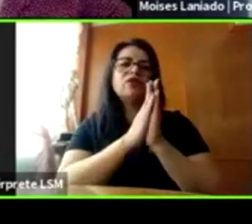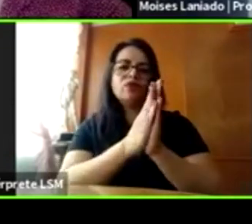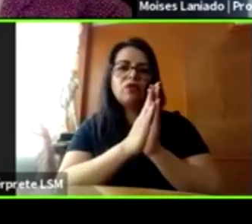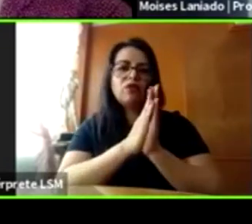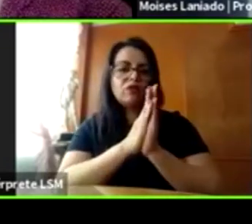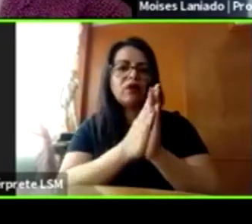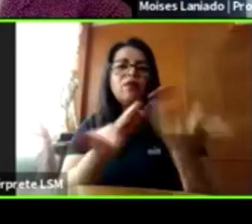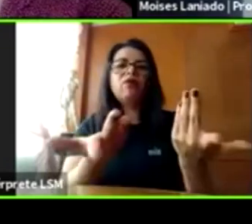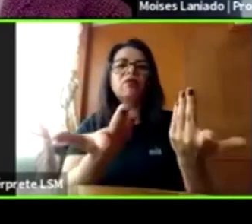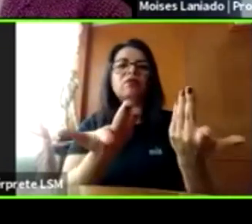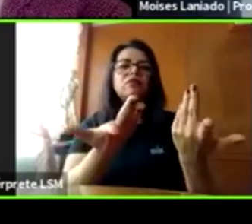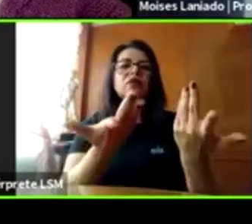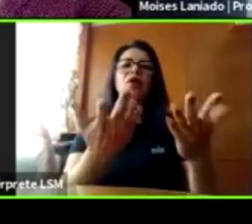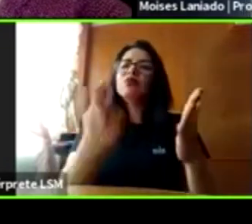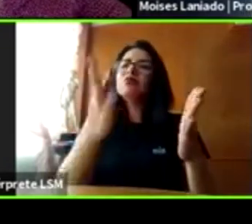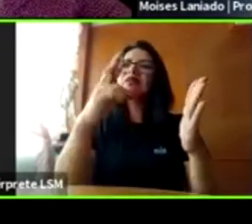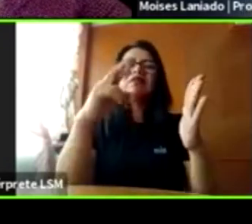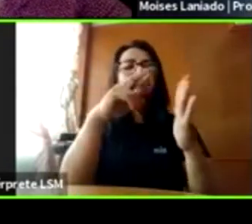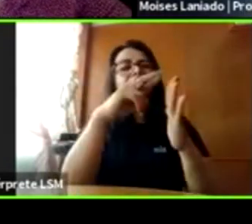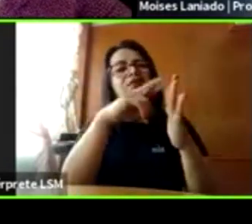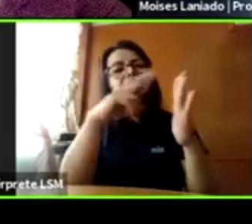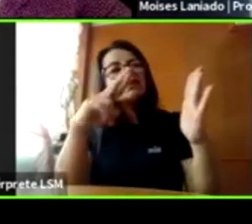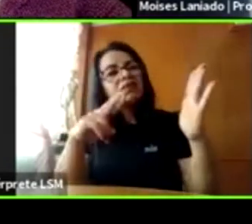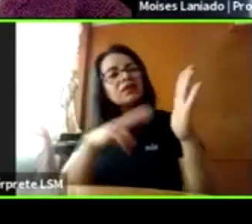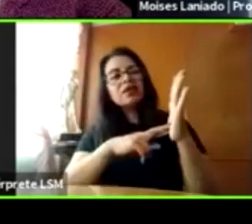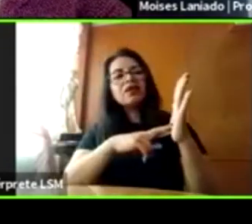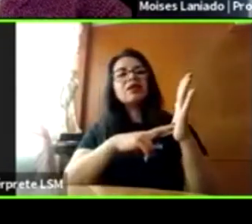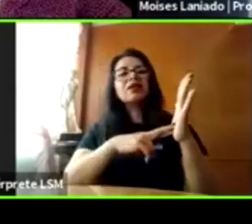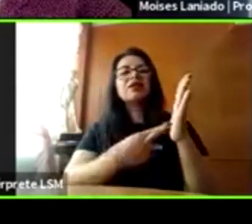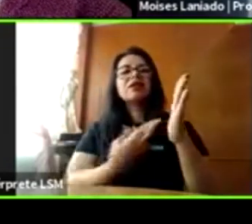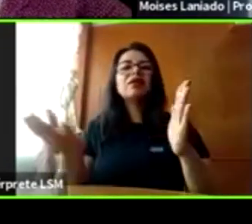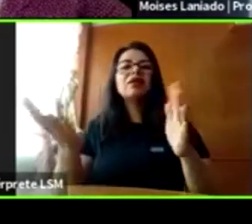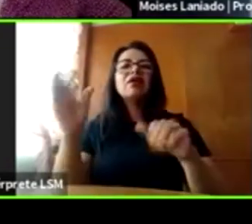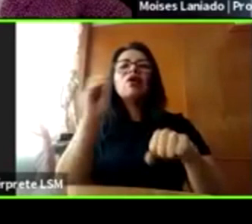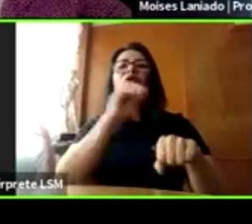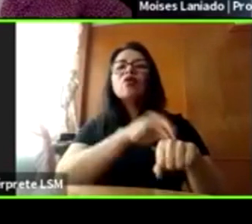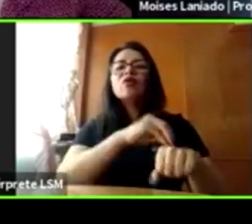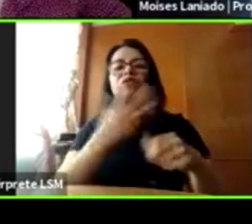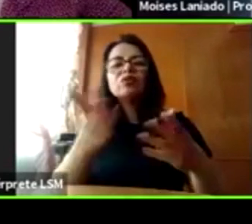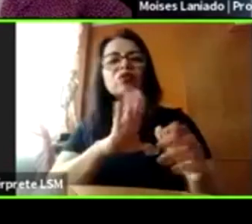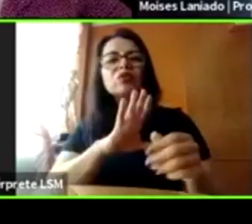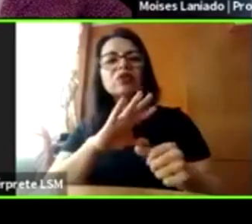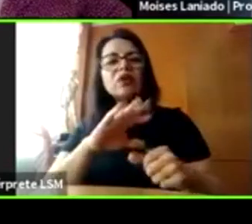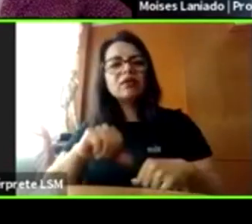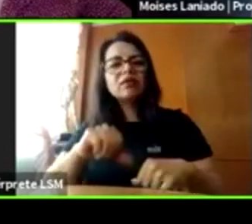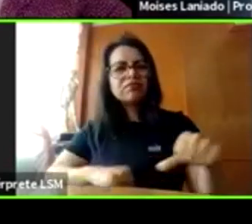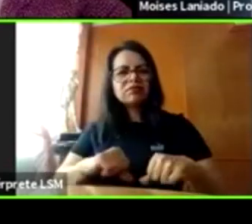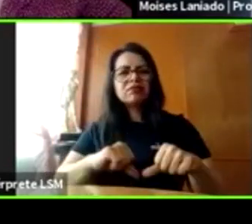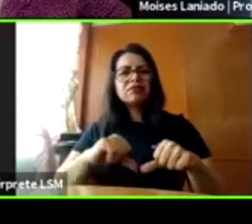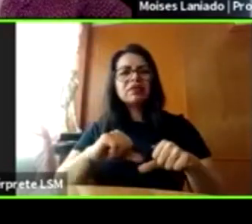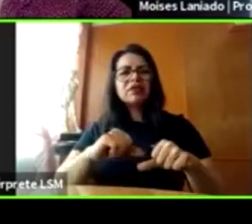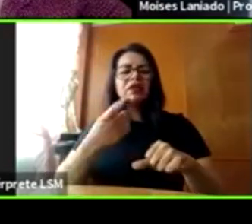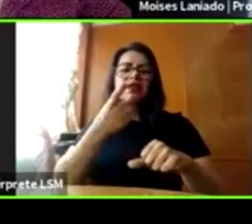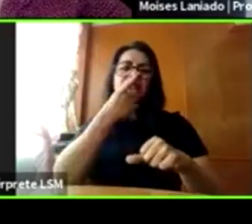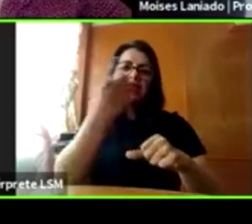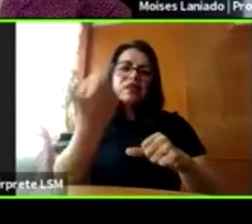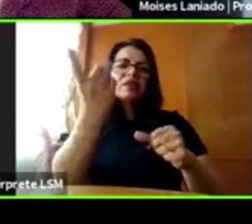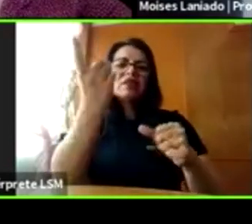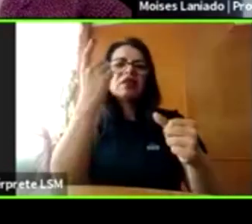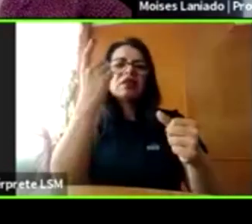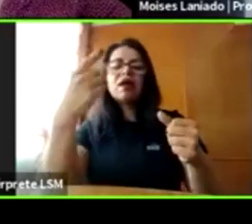conducta, lo que se puede y lo que no se puede hacer. Establecer que los reportes son obligatorios. Establecer un